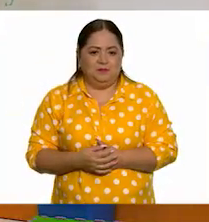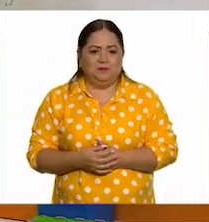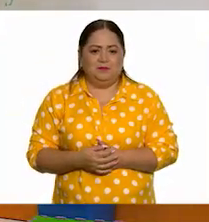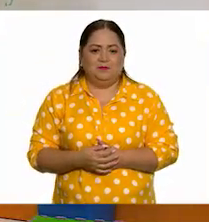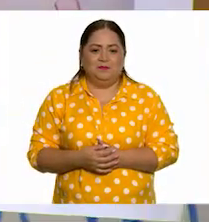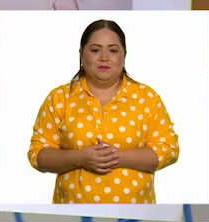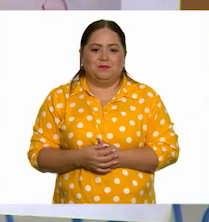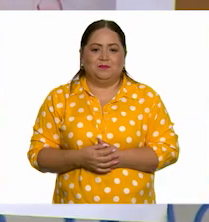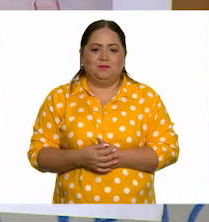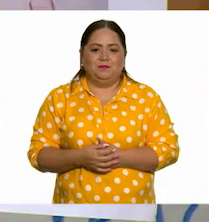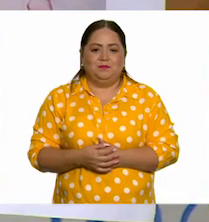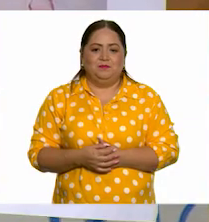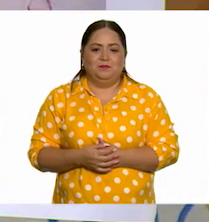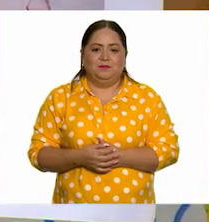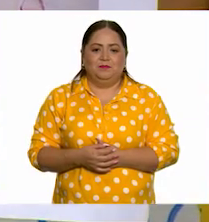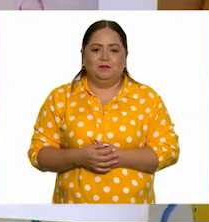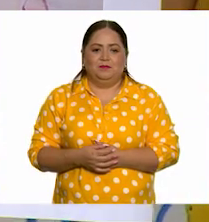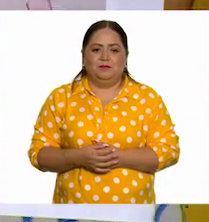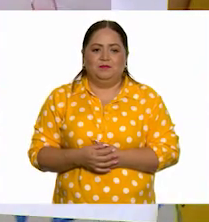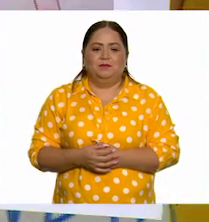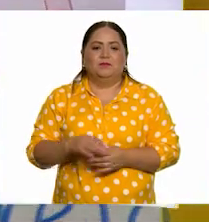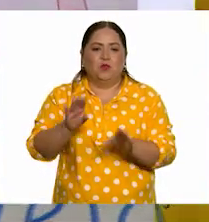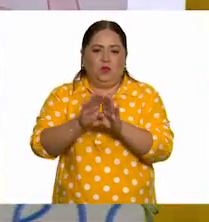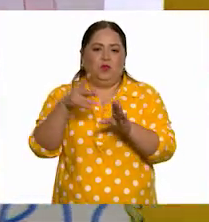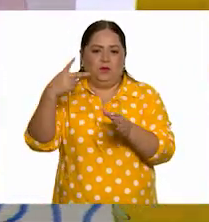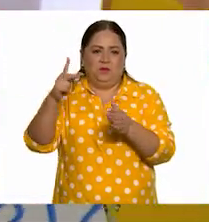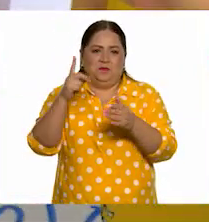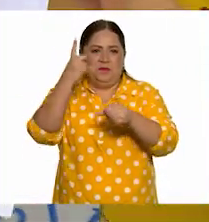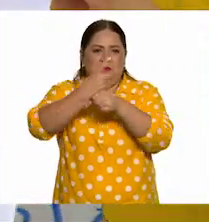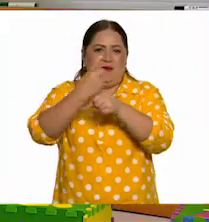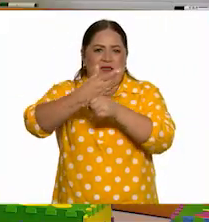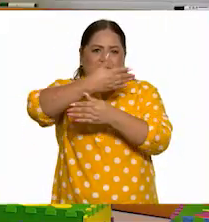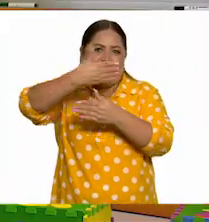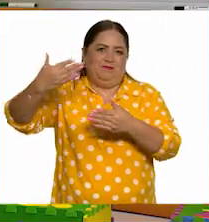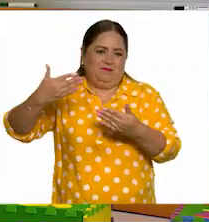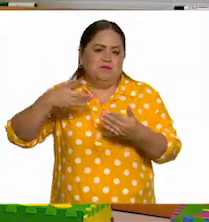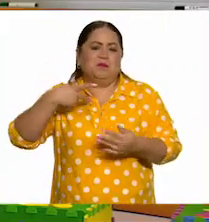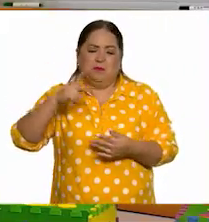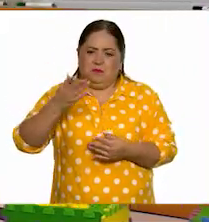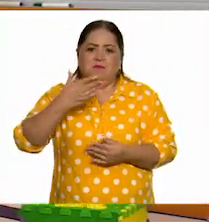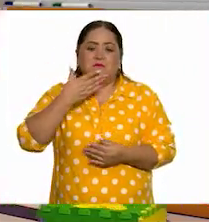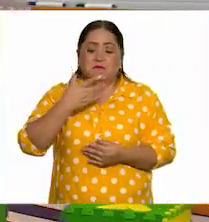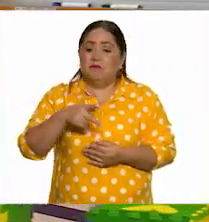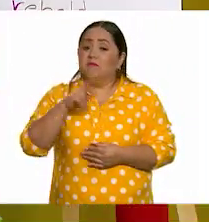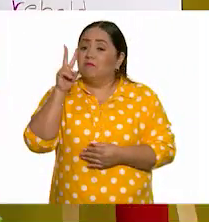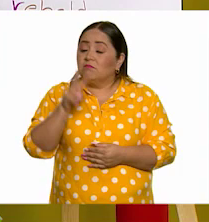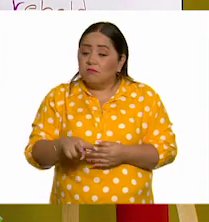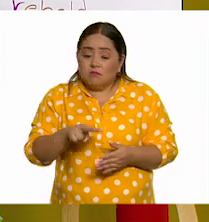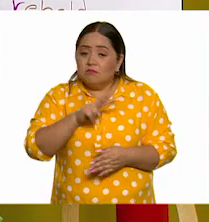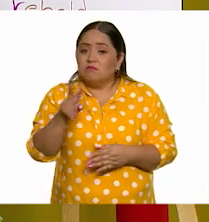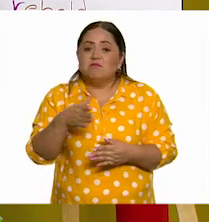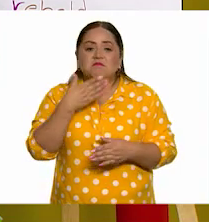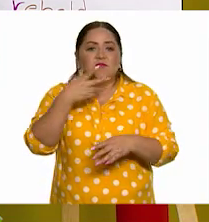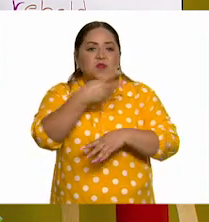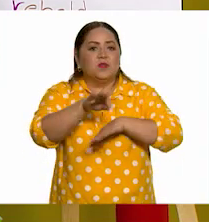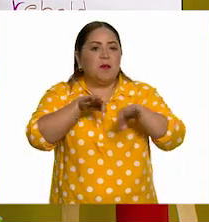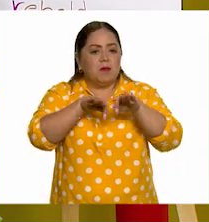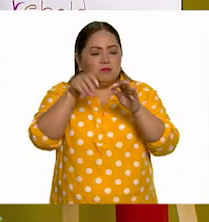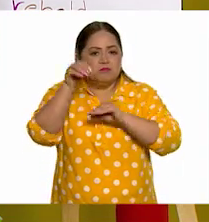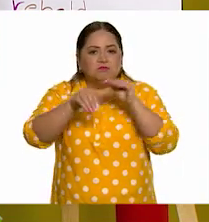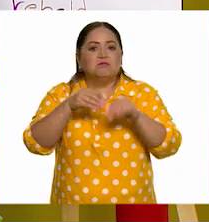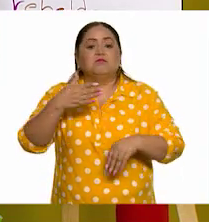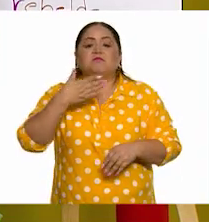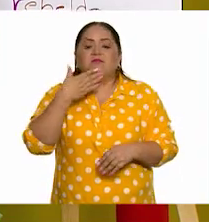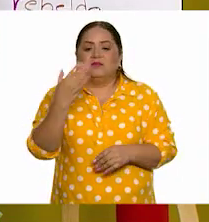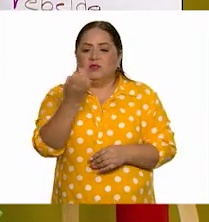¿No? Sí, podrían ponerlo como su portada. Claro. Pues les quedaron bastante bien sus trabajos.